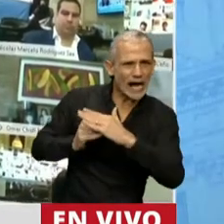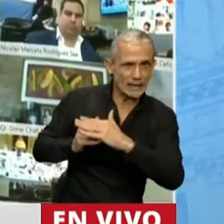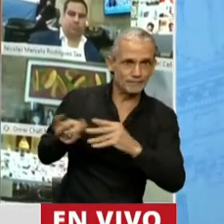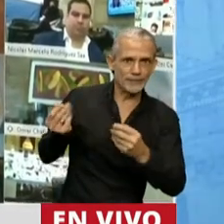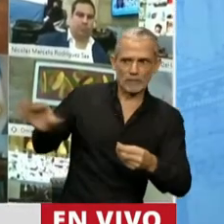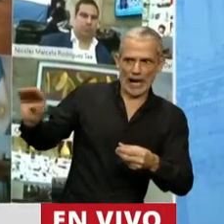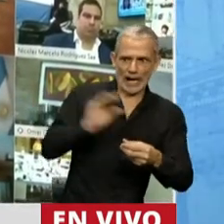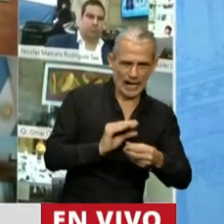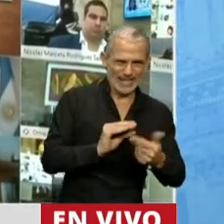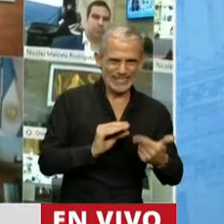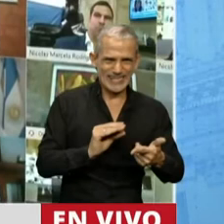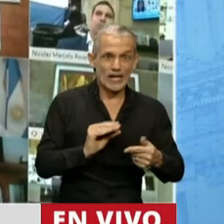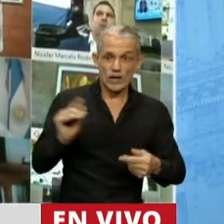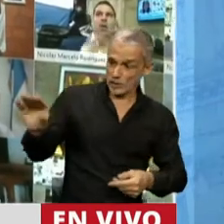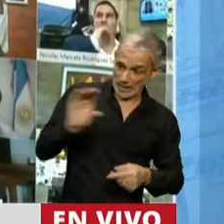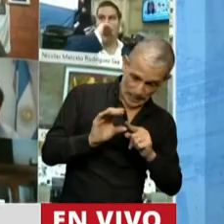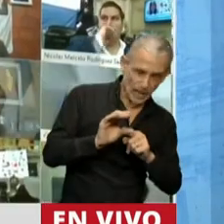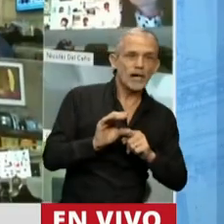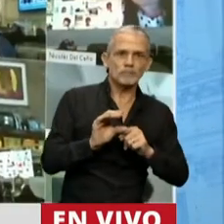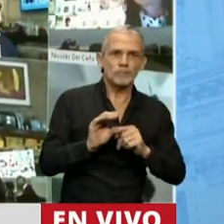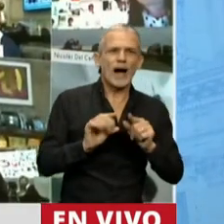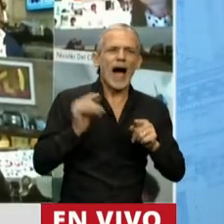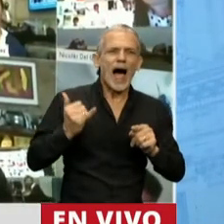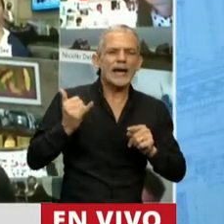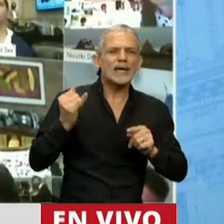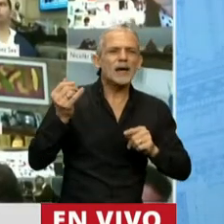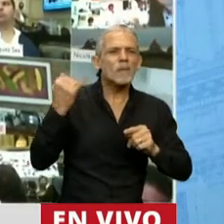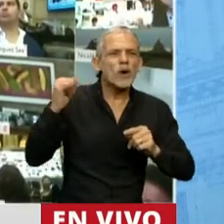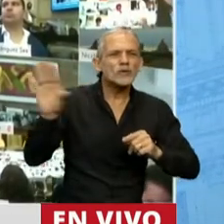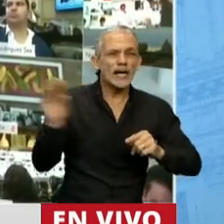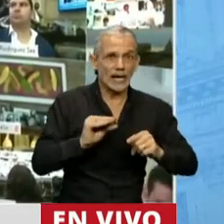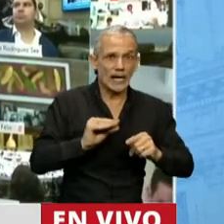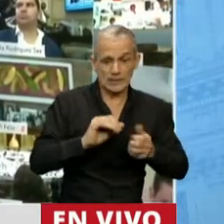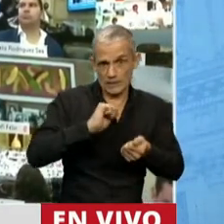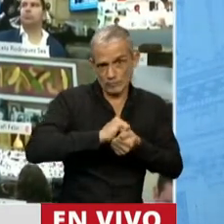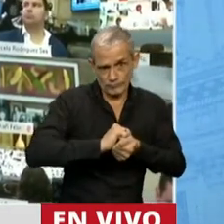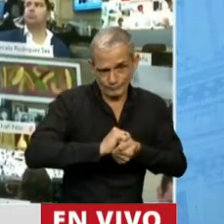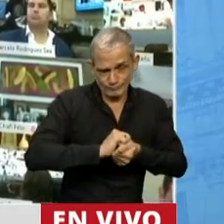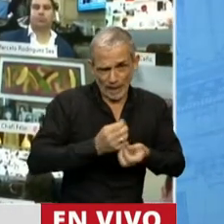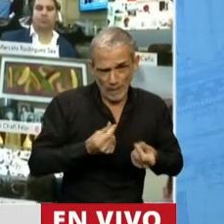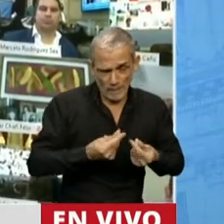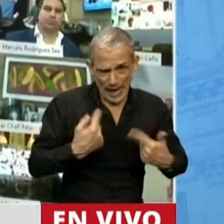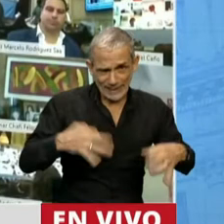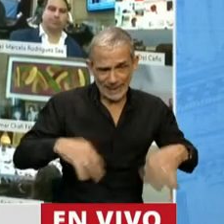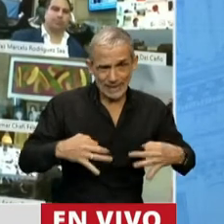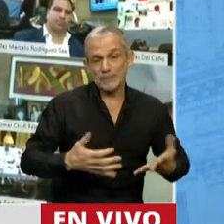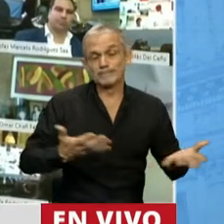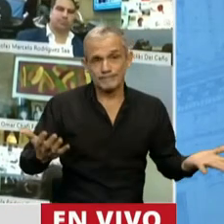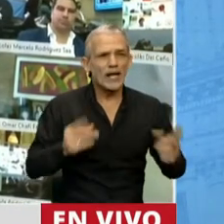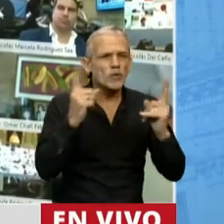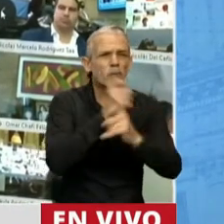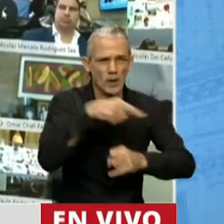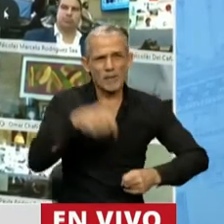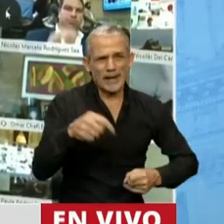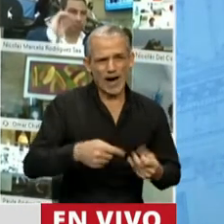Sabemos que cuando las utilidades no son realizadas estamos hablando de emisión monetaria. No es un problema para ahora.